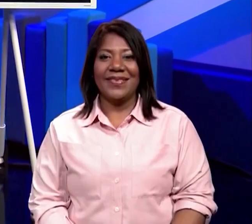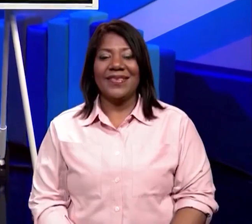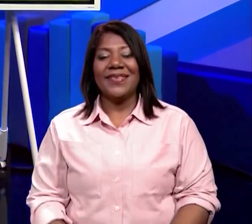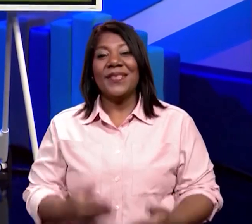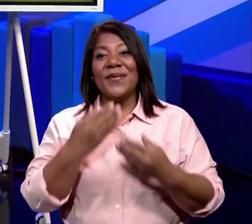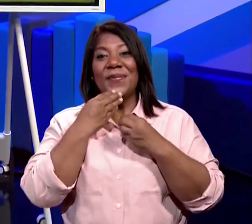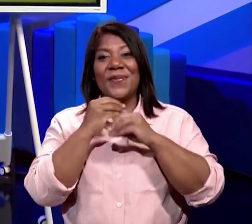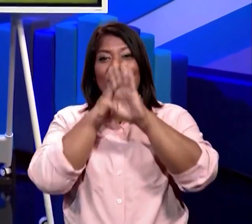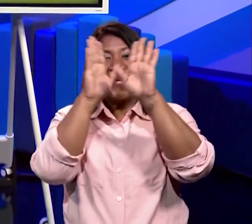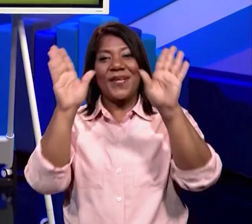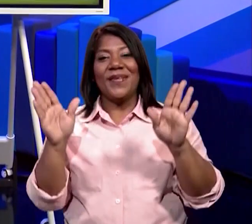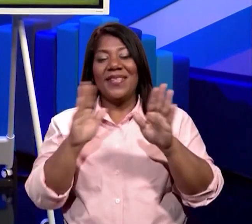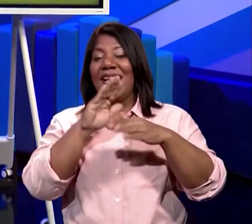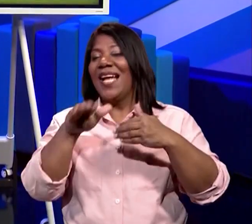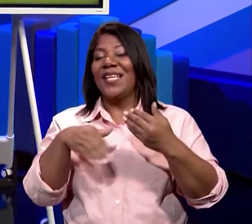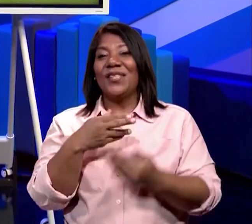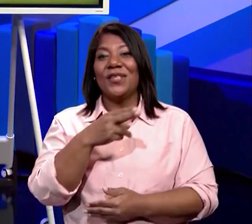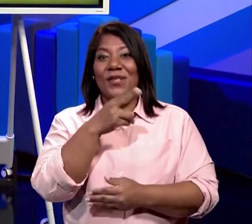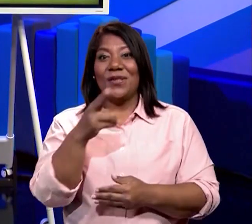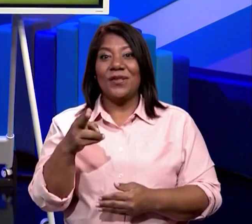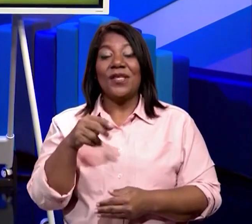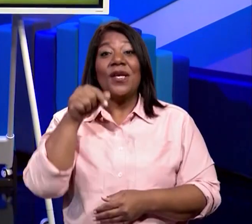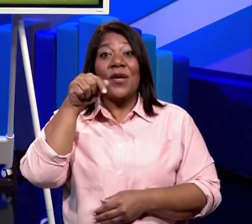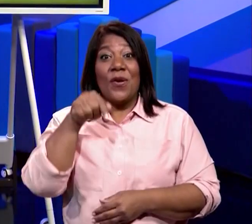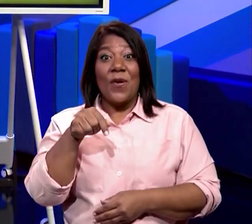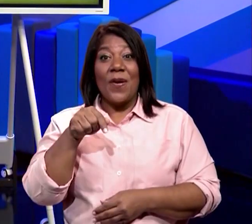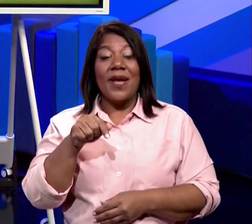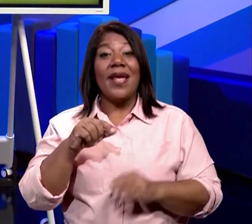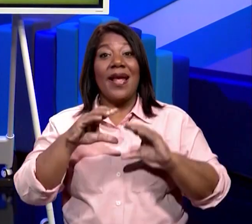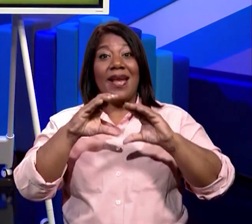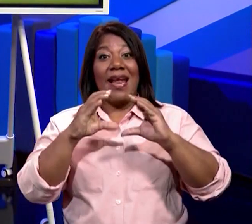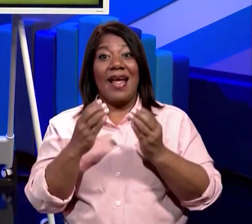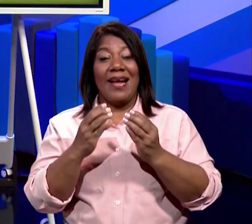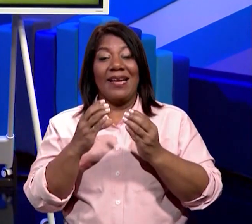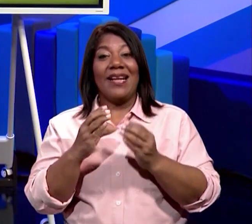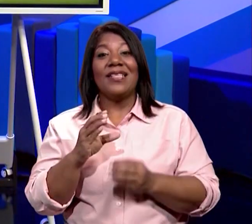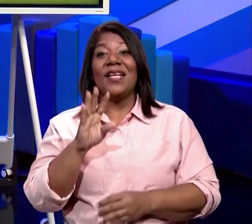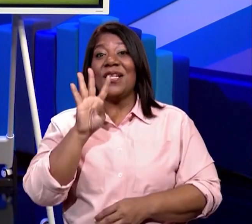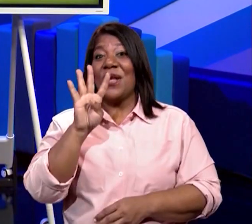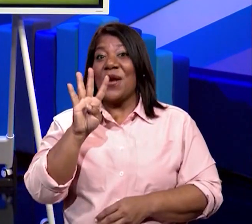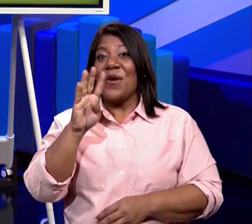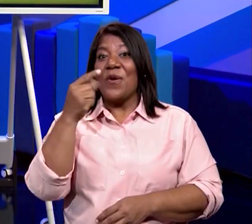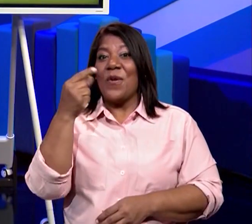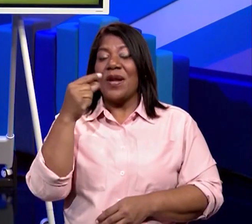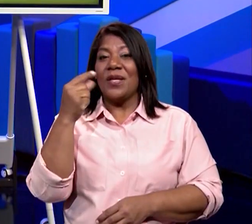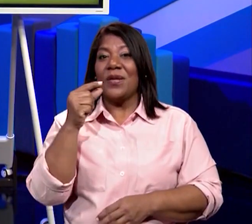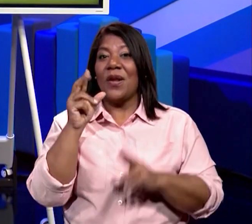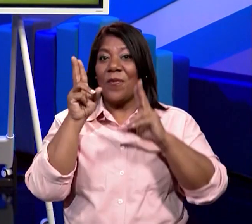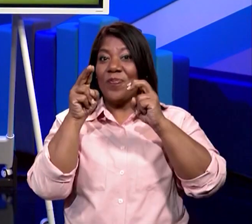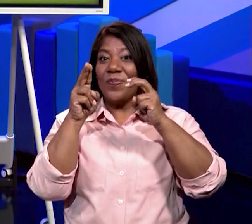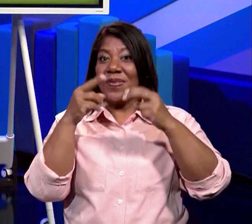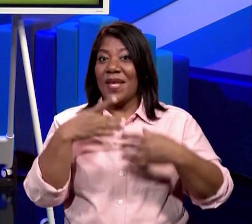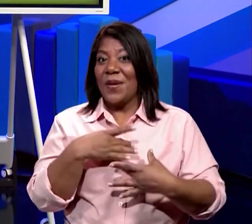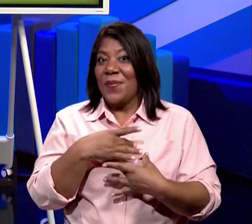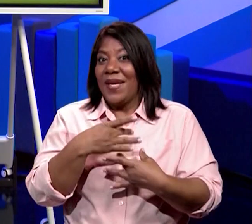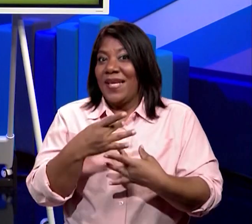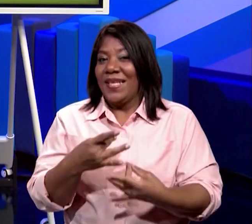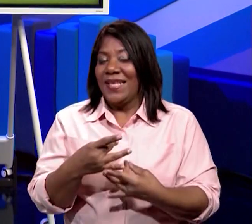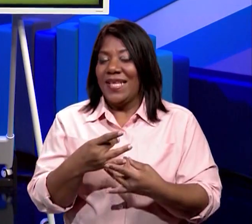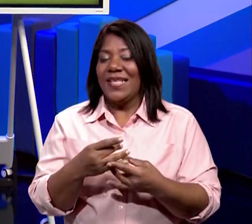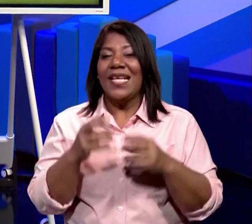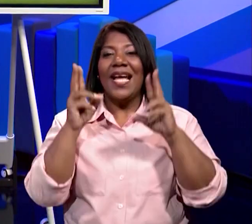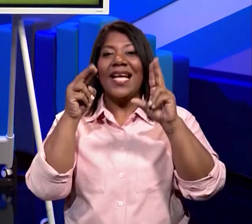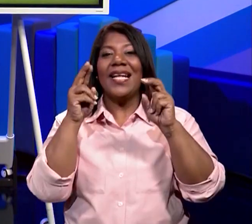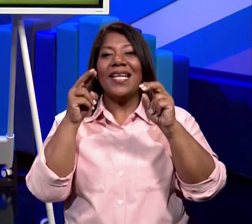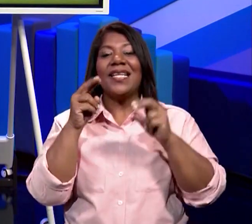¡Muy buenos días chicos! Ahora vamos a la clase de cuarto grado con un tema muy interesante. El